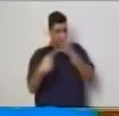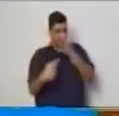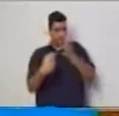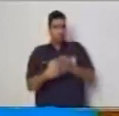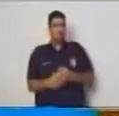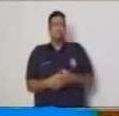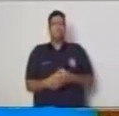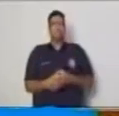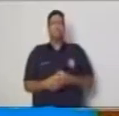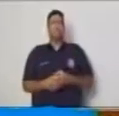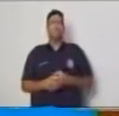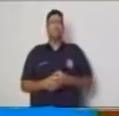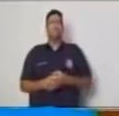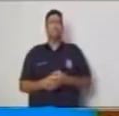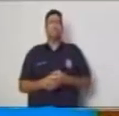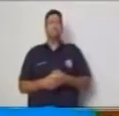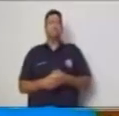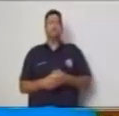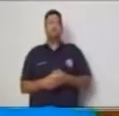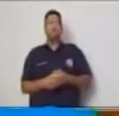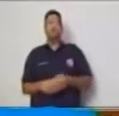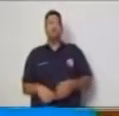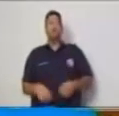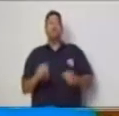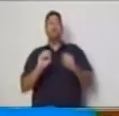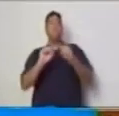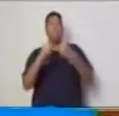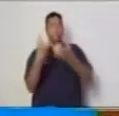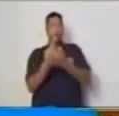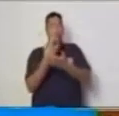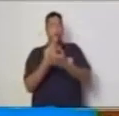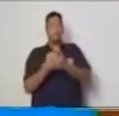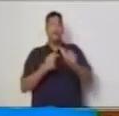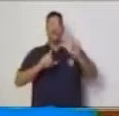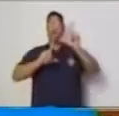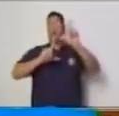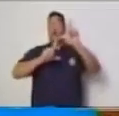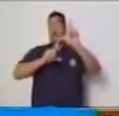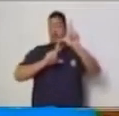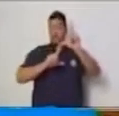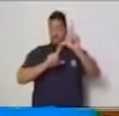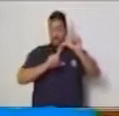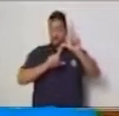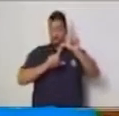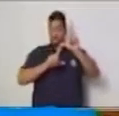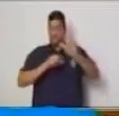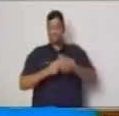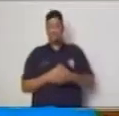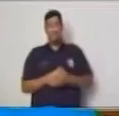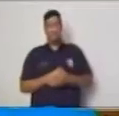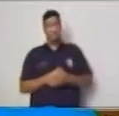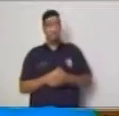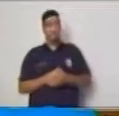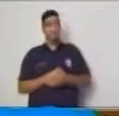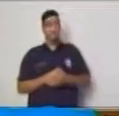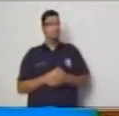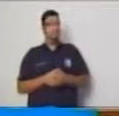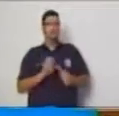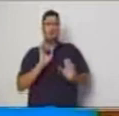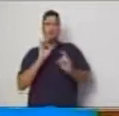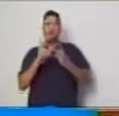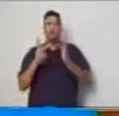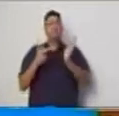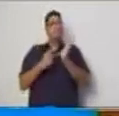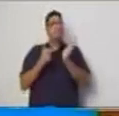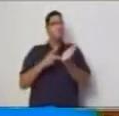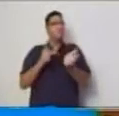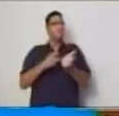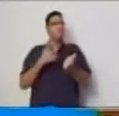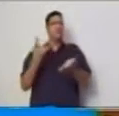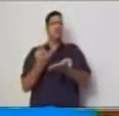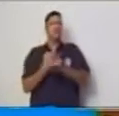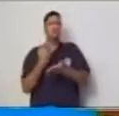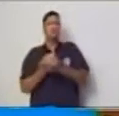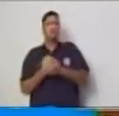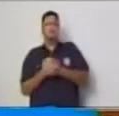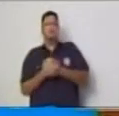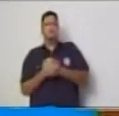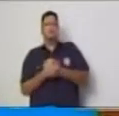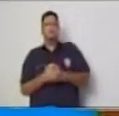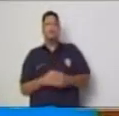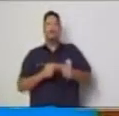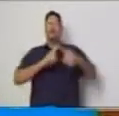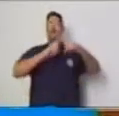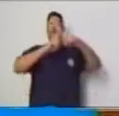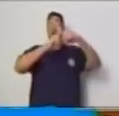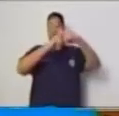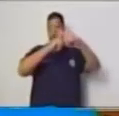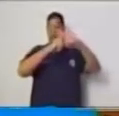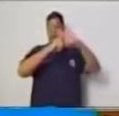son las letras o literales. En este caso, se suele utilizar la letra X